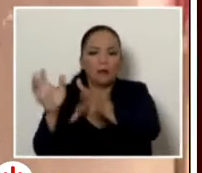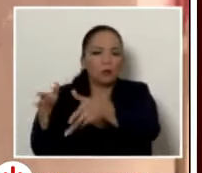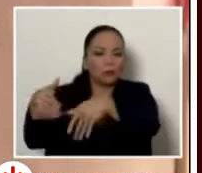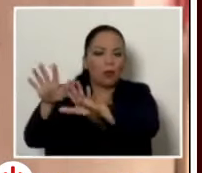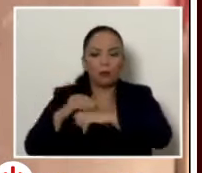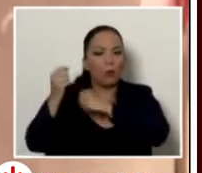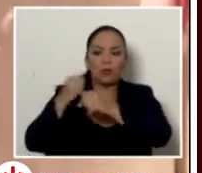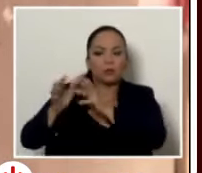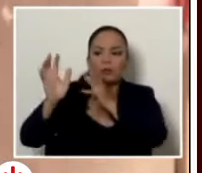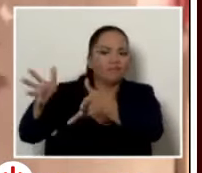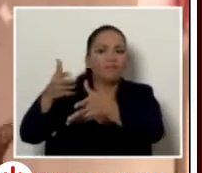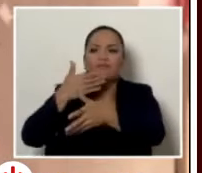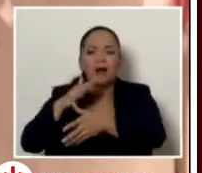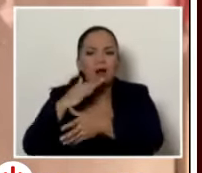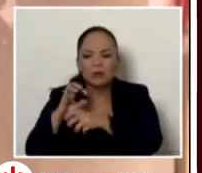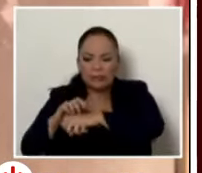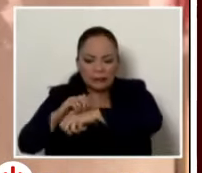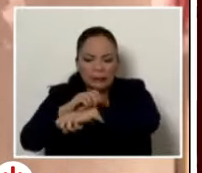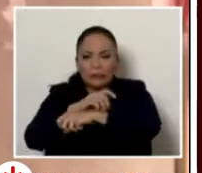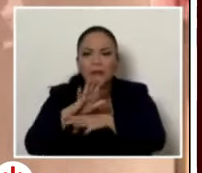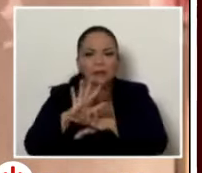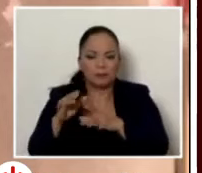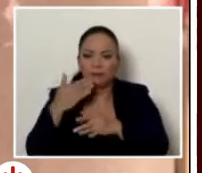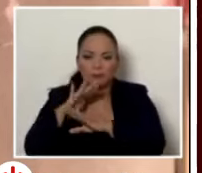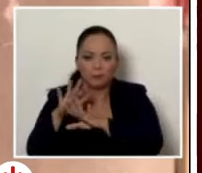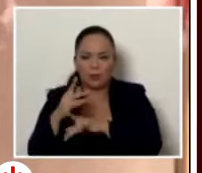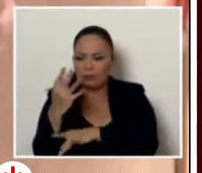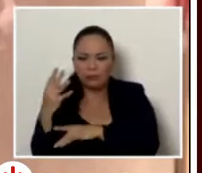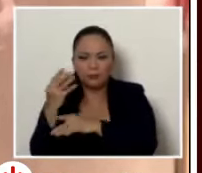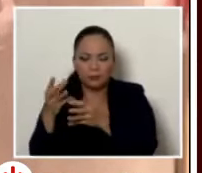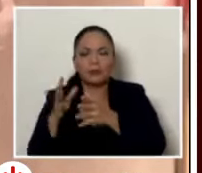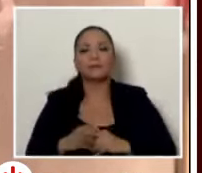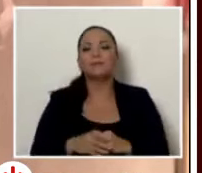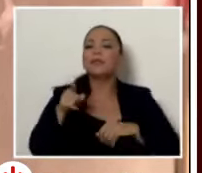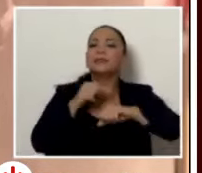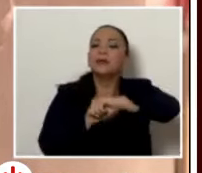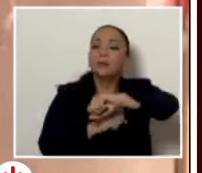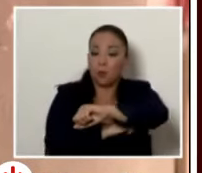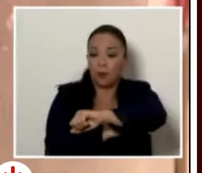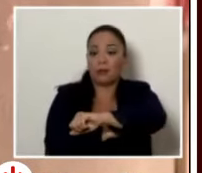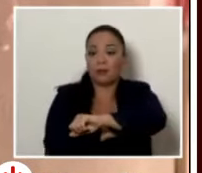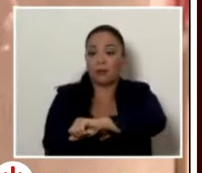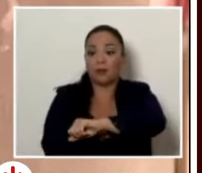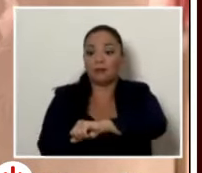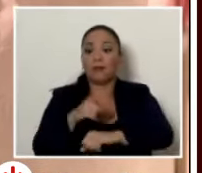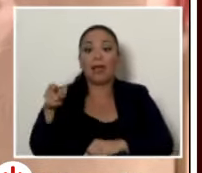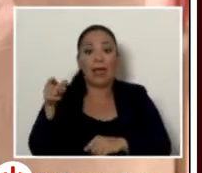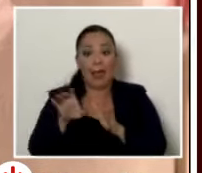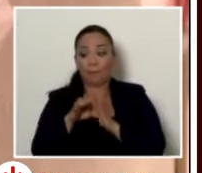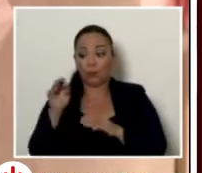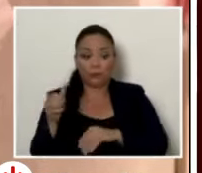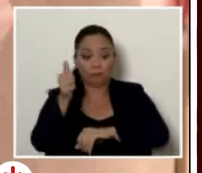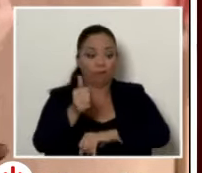ya está lleno de maleza y el óxido empieza a aparecer es un puente que evidentemente si se coloca allí se acorta en más de hora y media